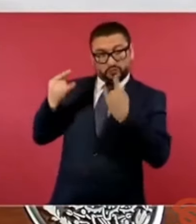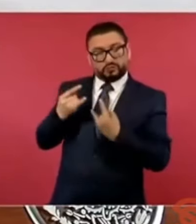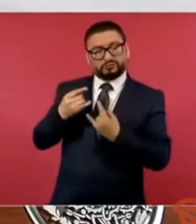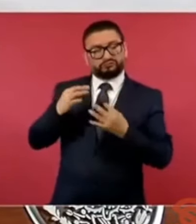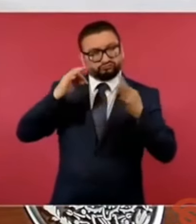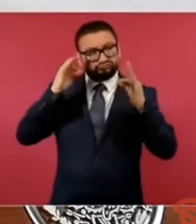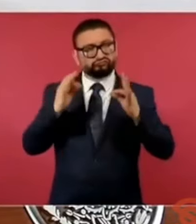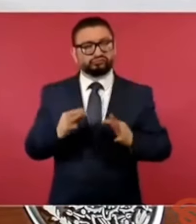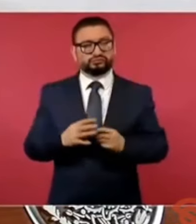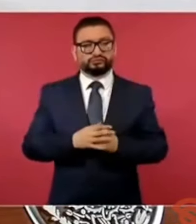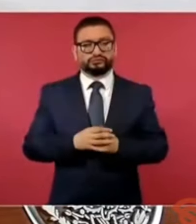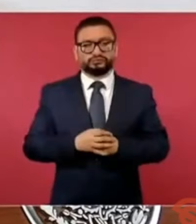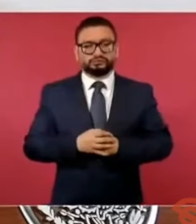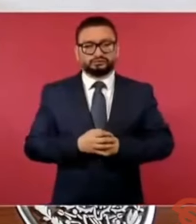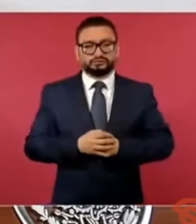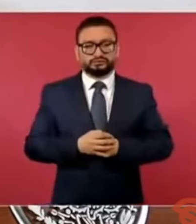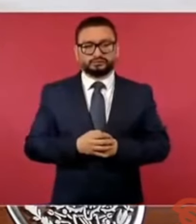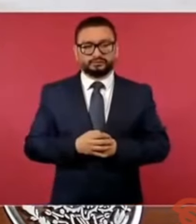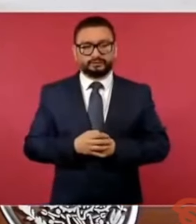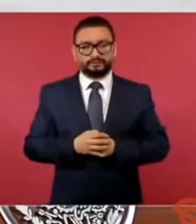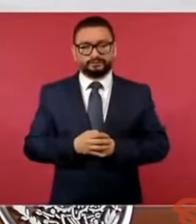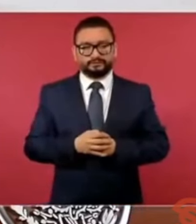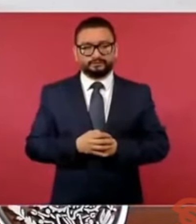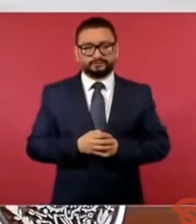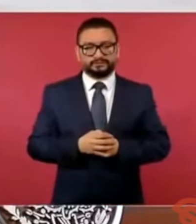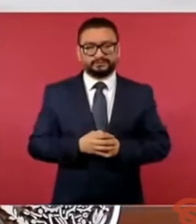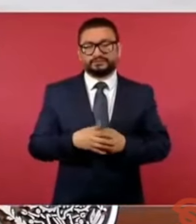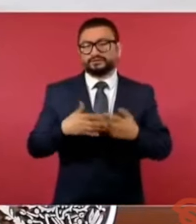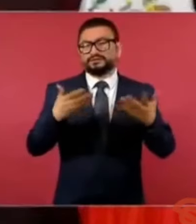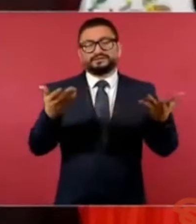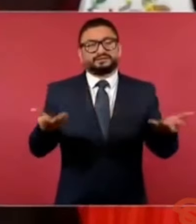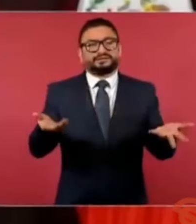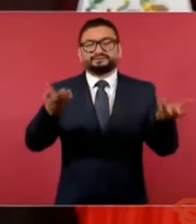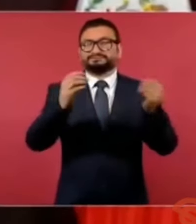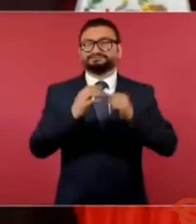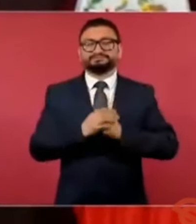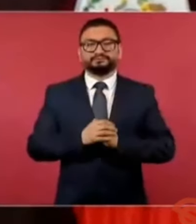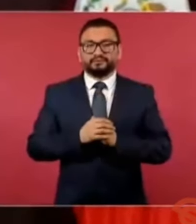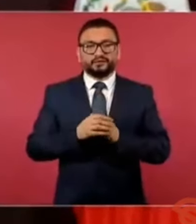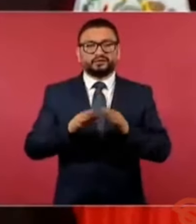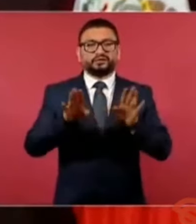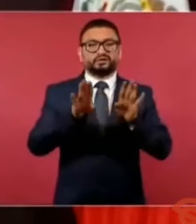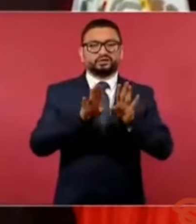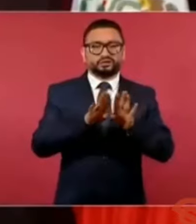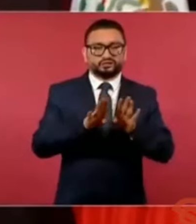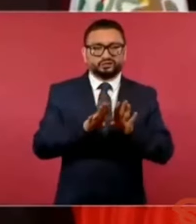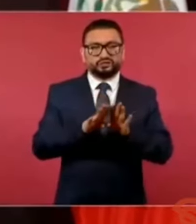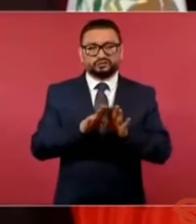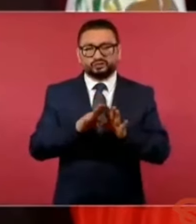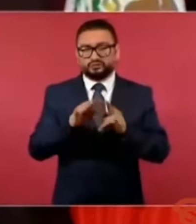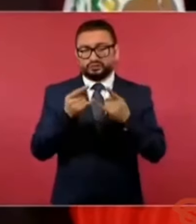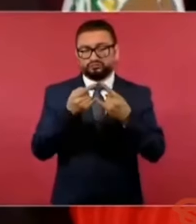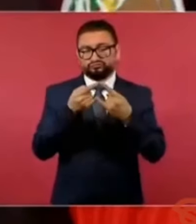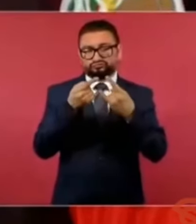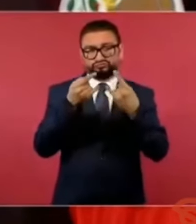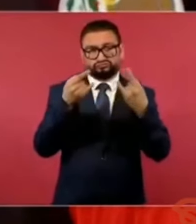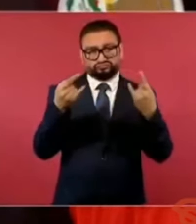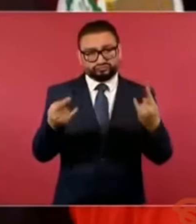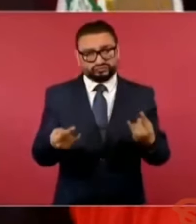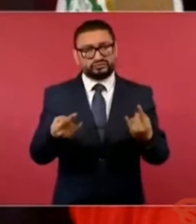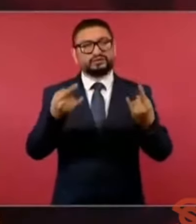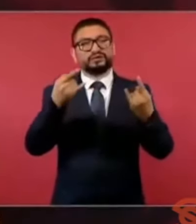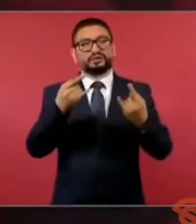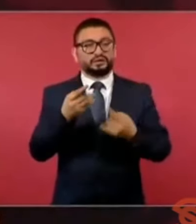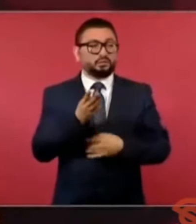hay que ver de manera maniquea la historia de los